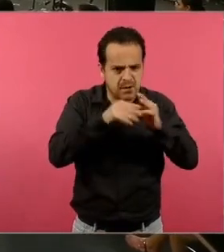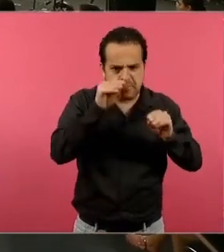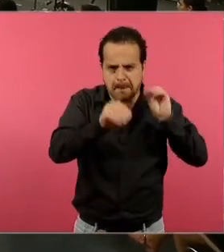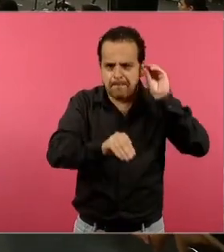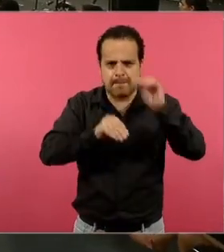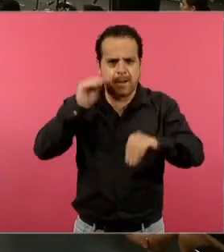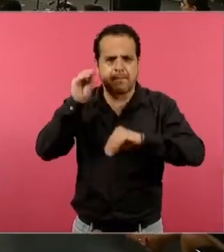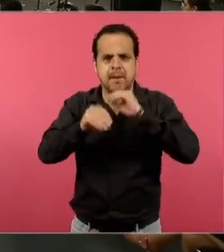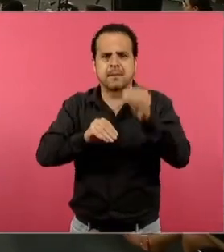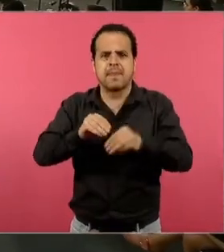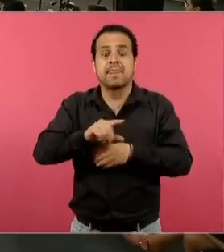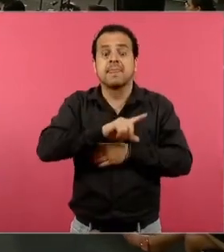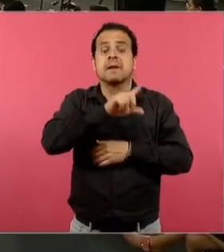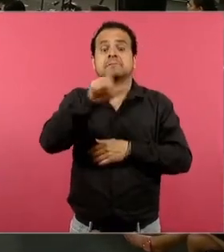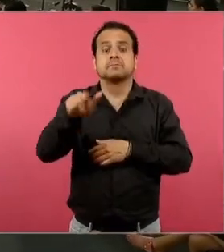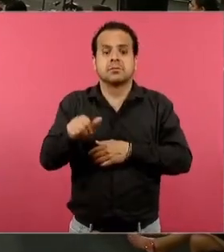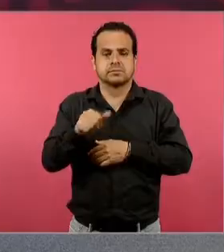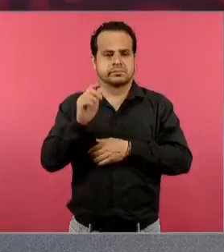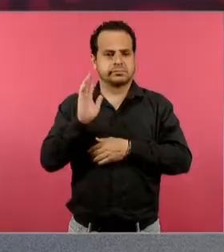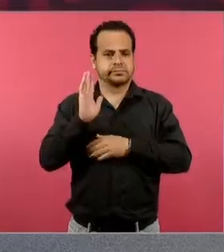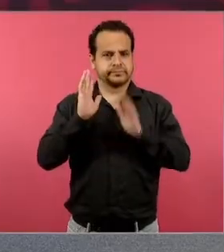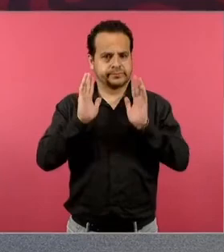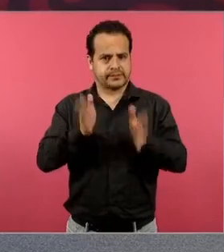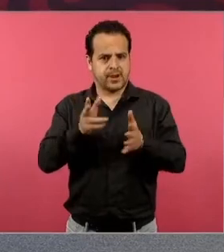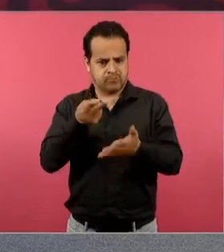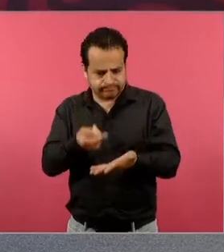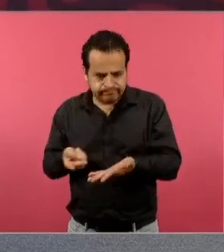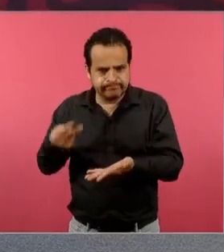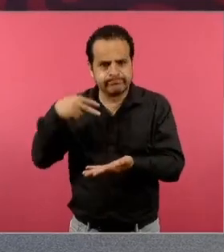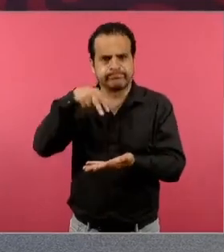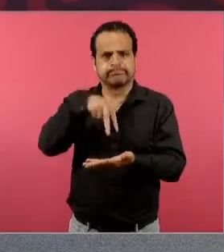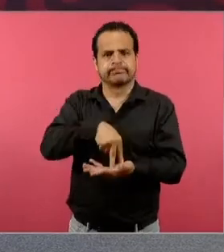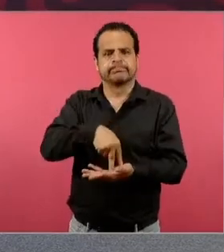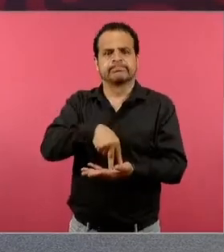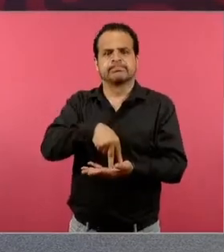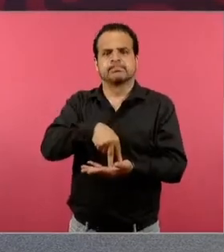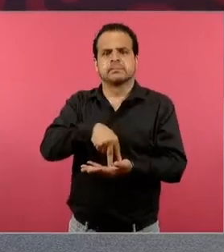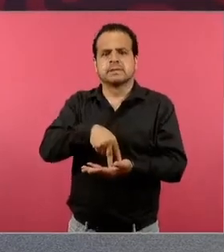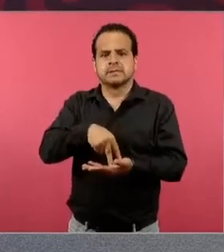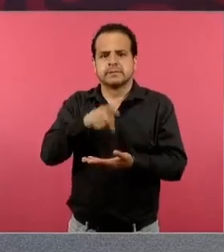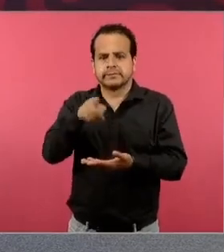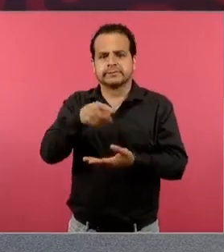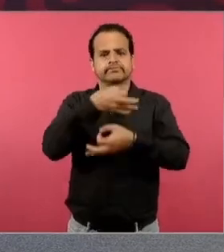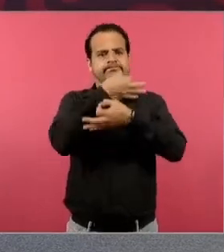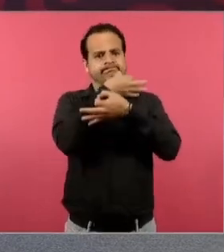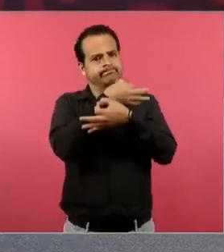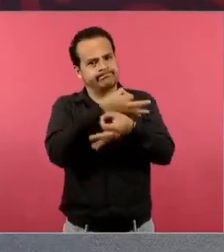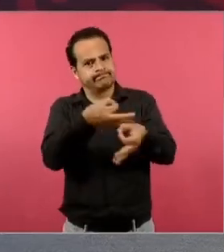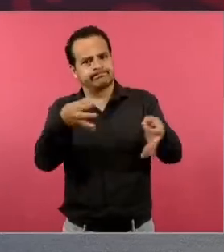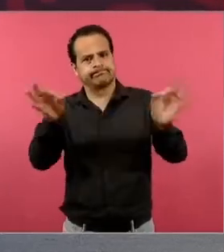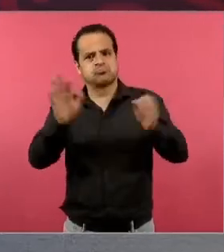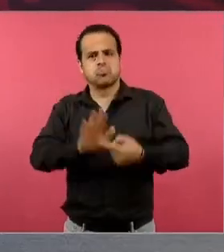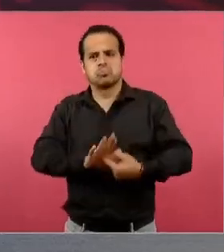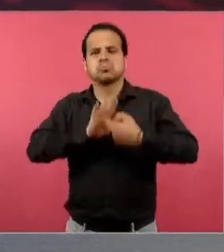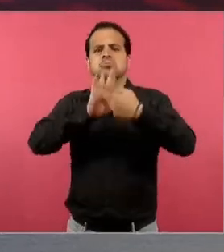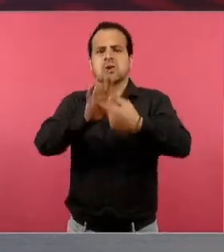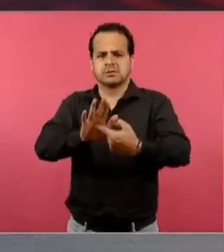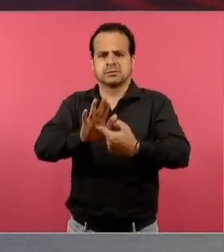ello, bueno, ya tenemos la exposición, preparamos la exposición, ahora cómo, la vamos a dar a conocer, a través de algunas,